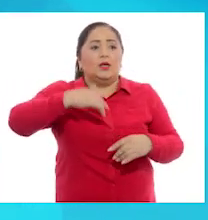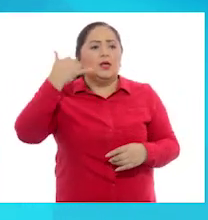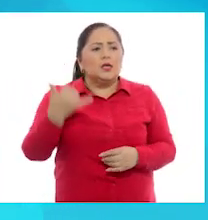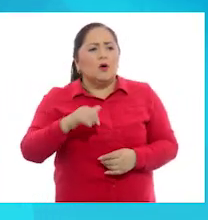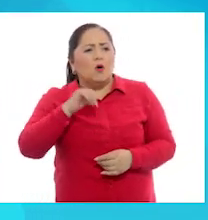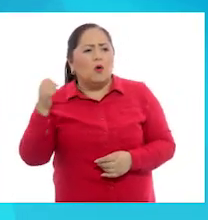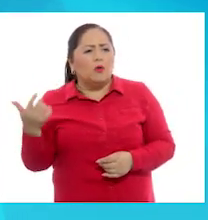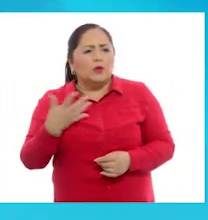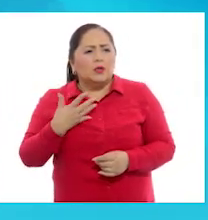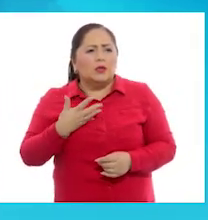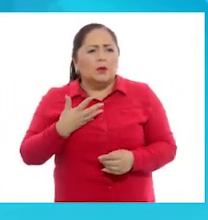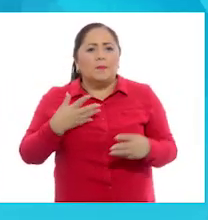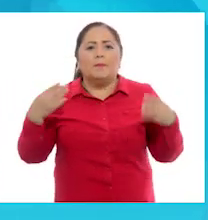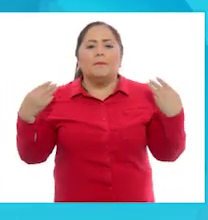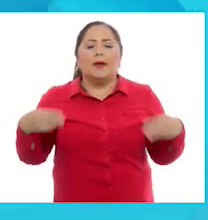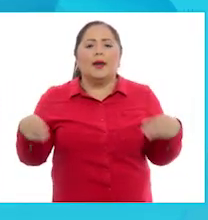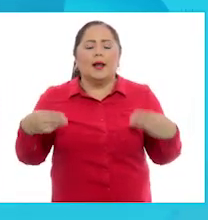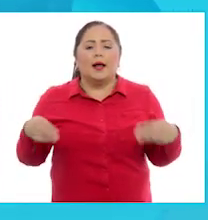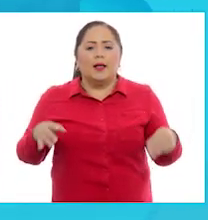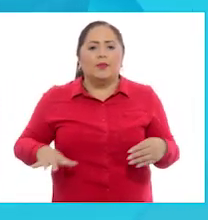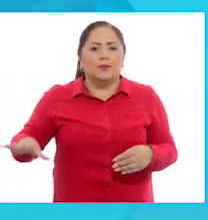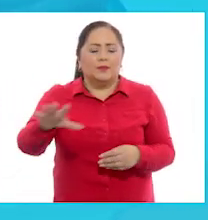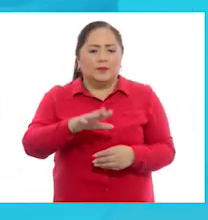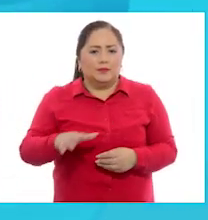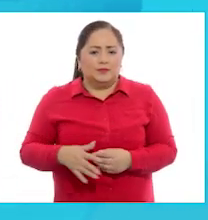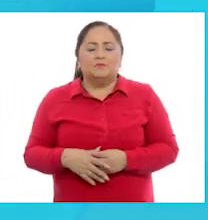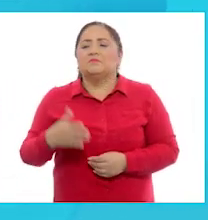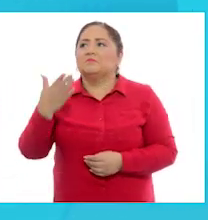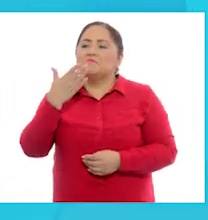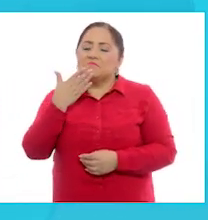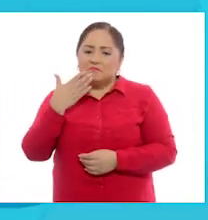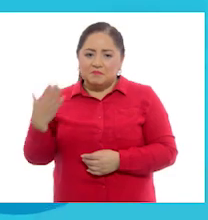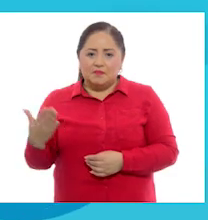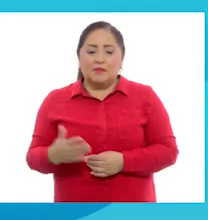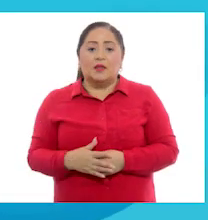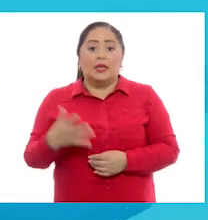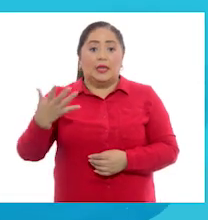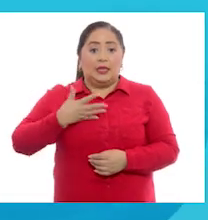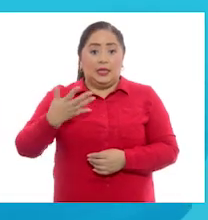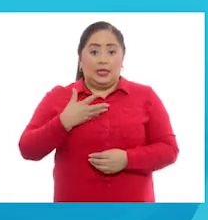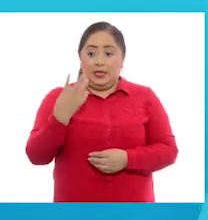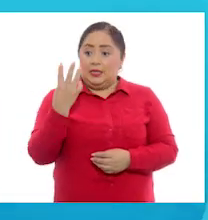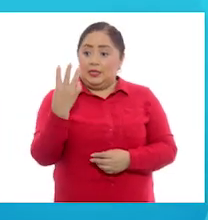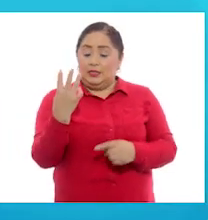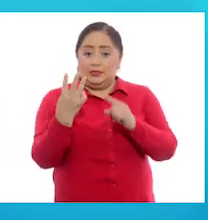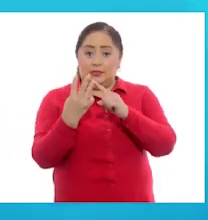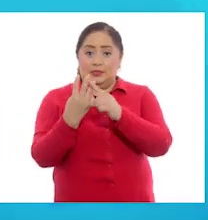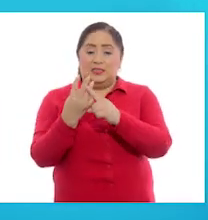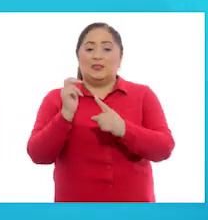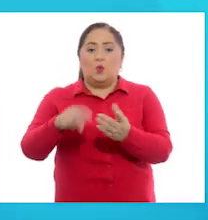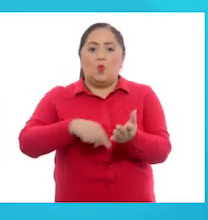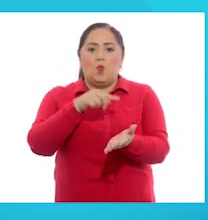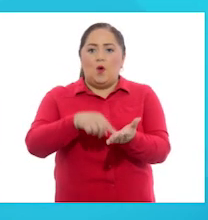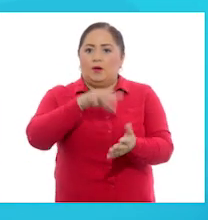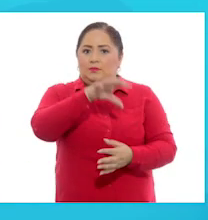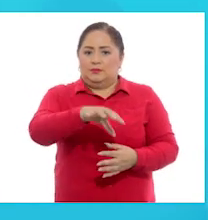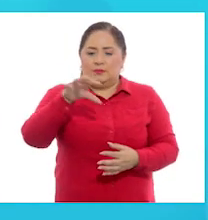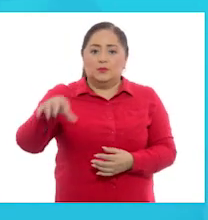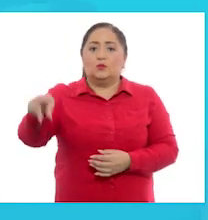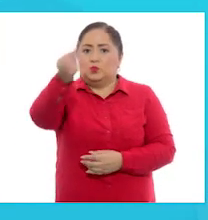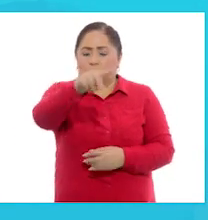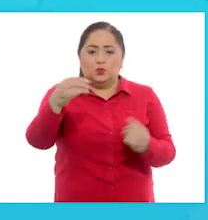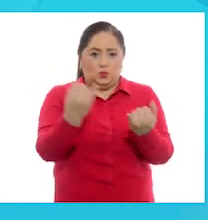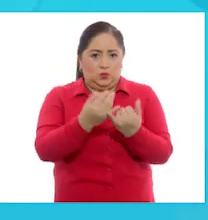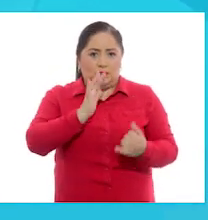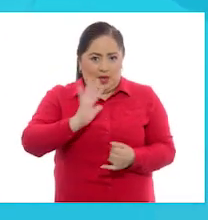Y tenemos un mercado. Muy bien, Pili. Tenemos tres lugares de referencia. ¿Ustedes